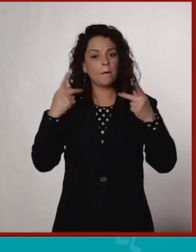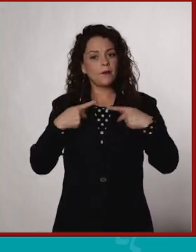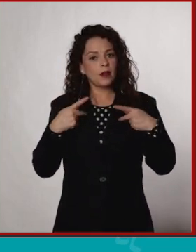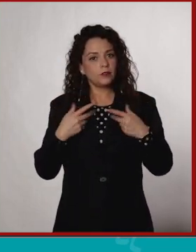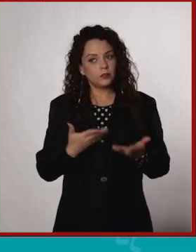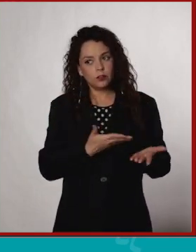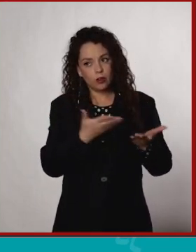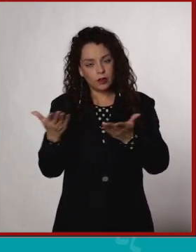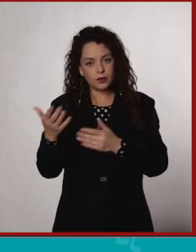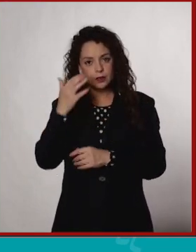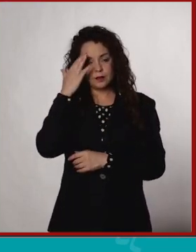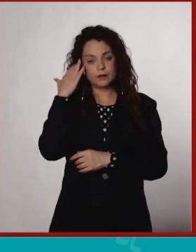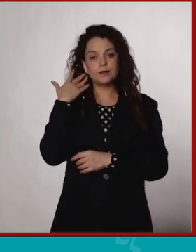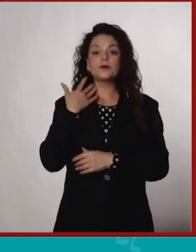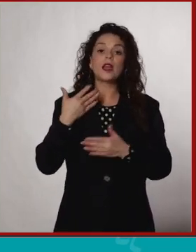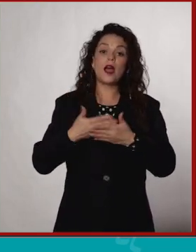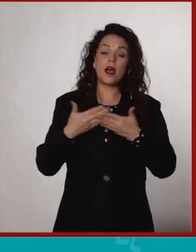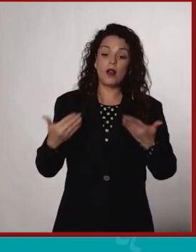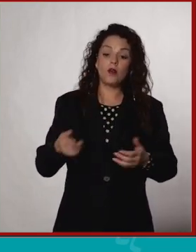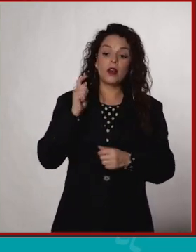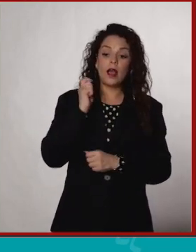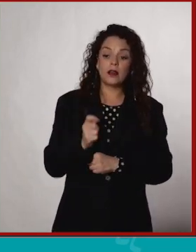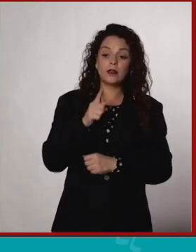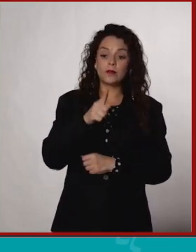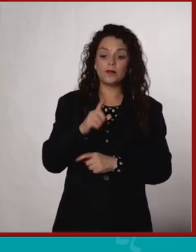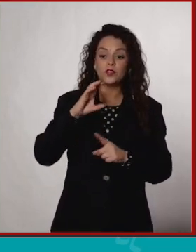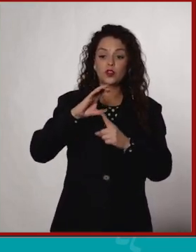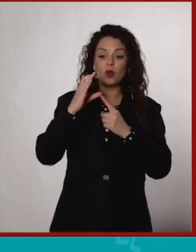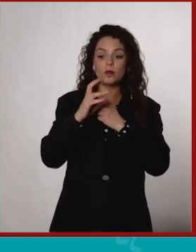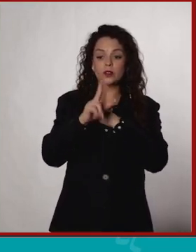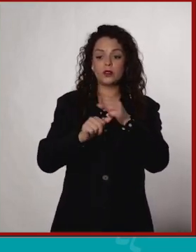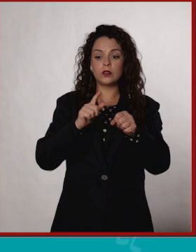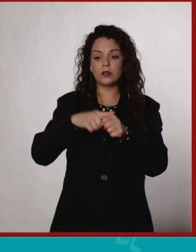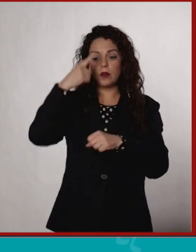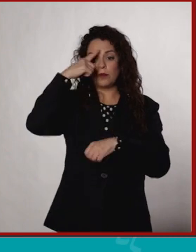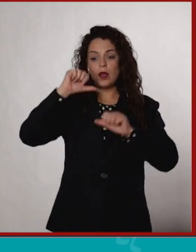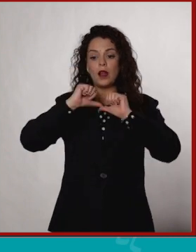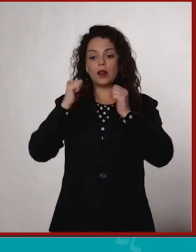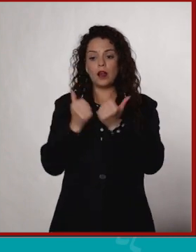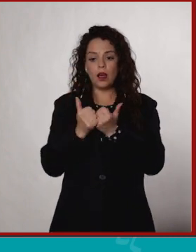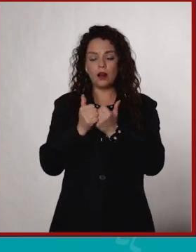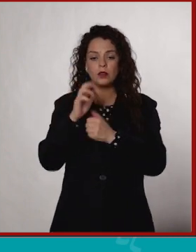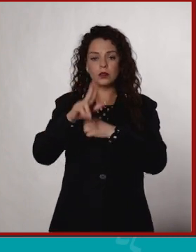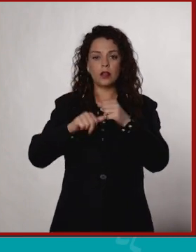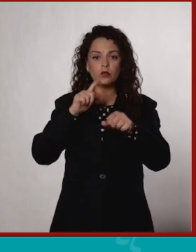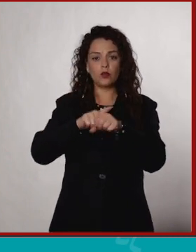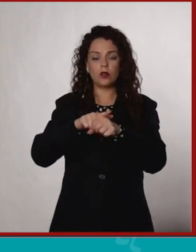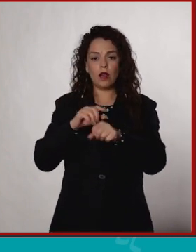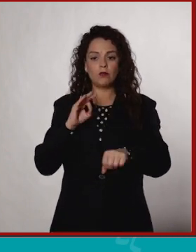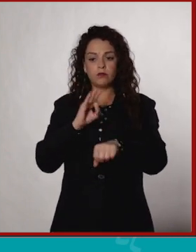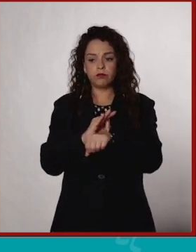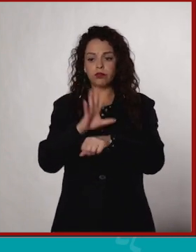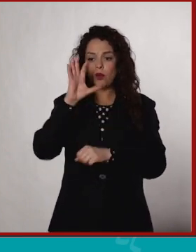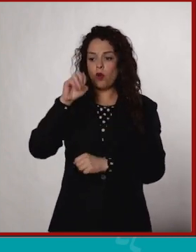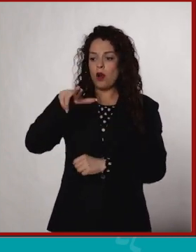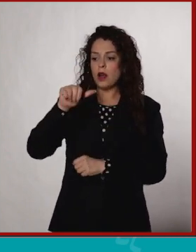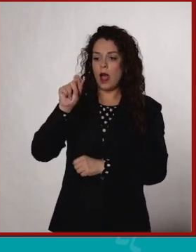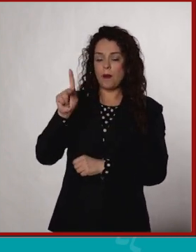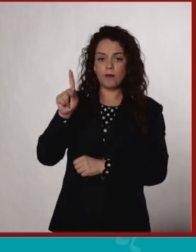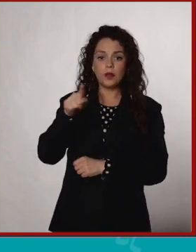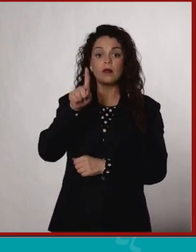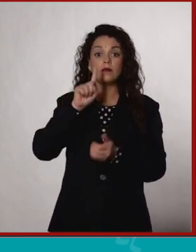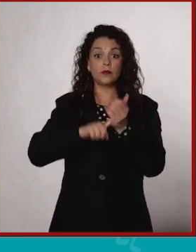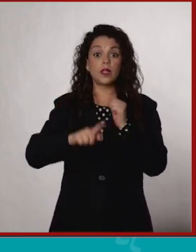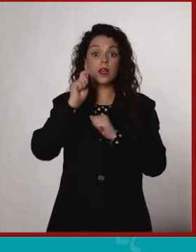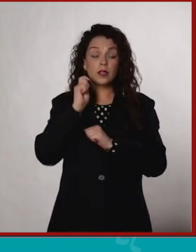la participación de la gente. Actualmente, la Comisión Nacional de Áreas Naturales Protegidas tiene la misión